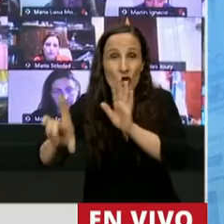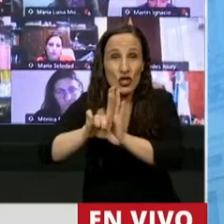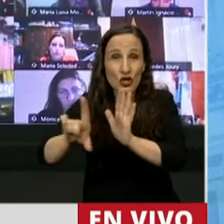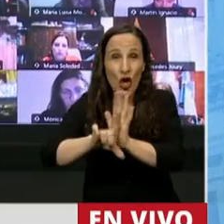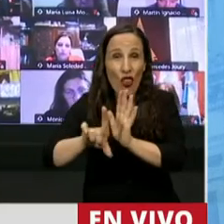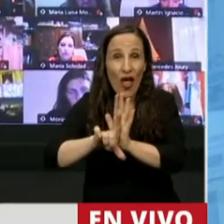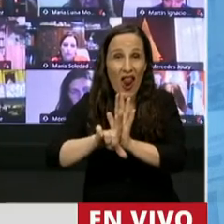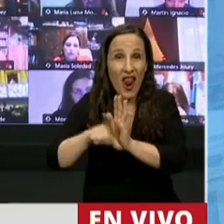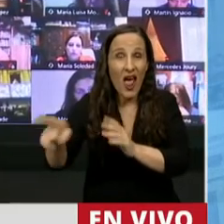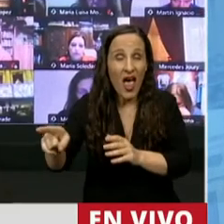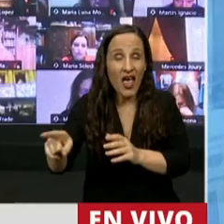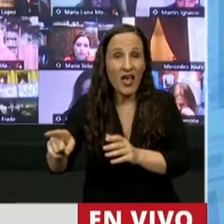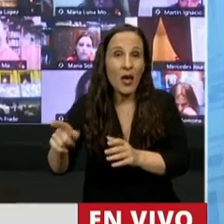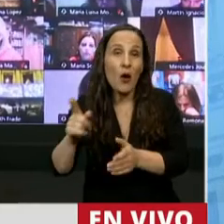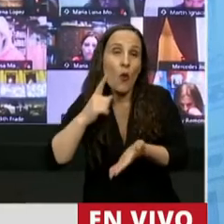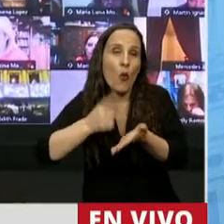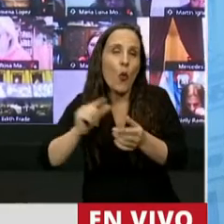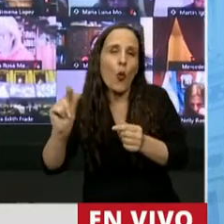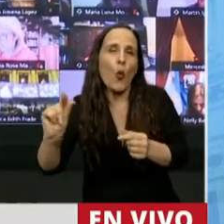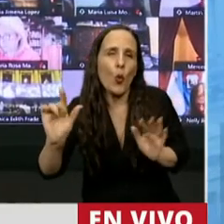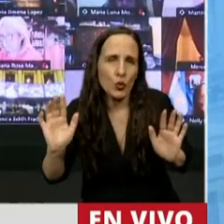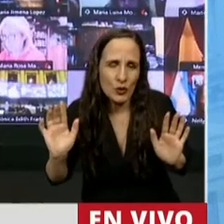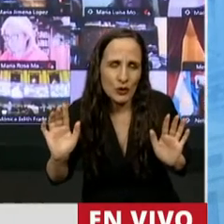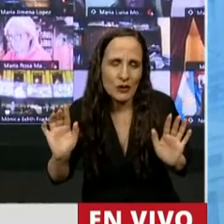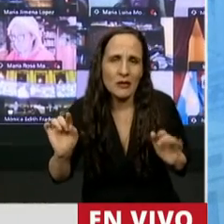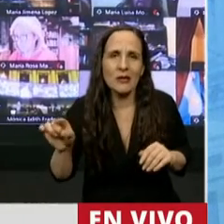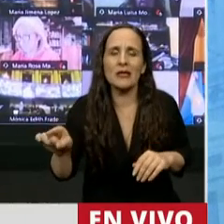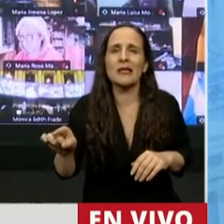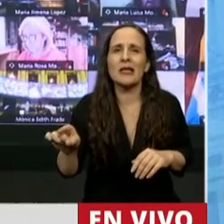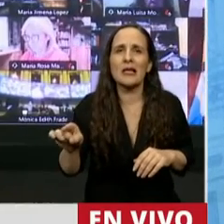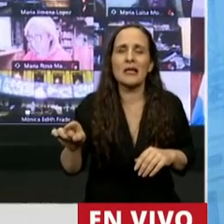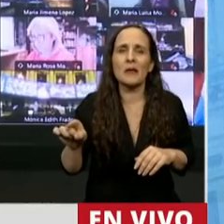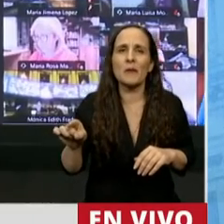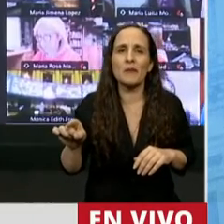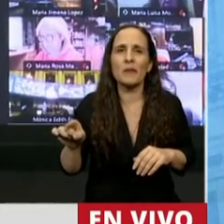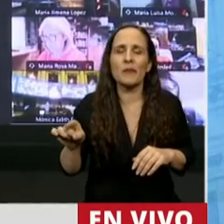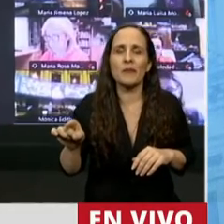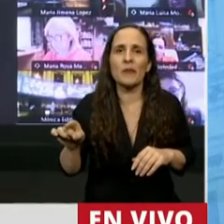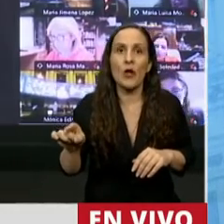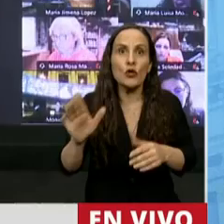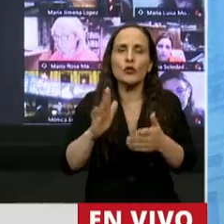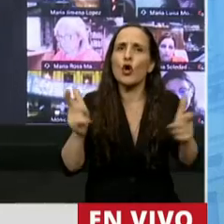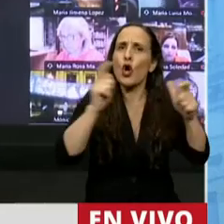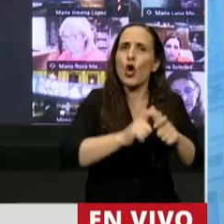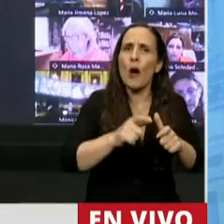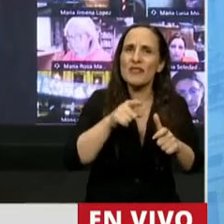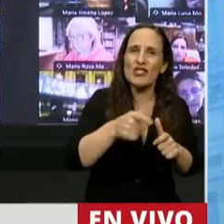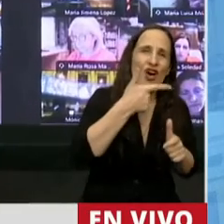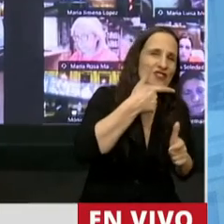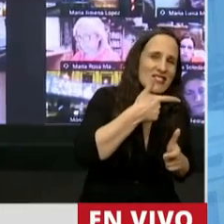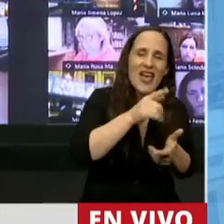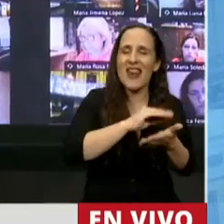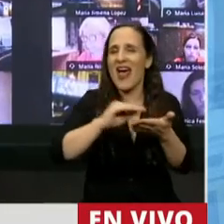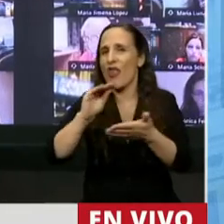con una disposición transitoria que no surgía de la discusión de la Comisión Bicameral ni del